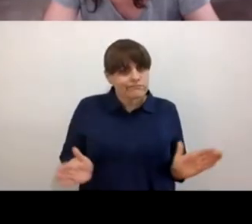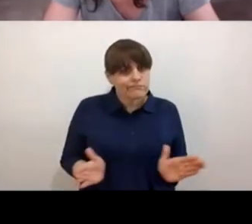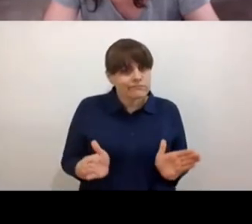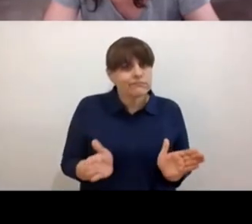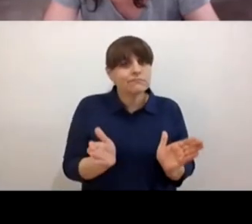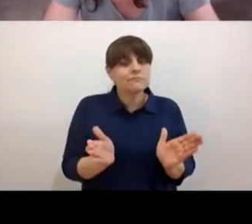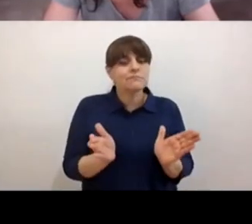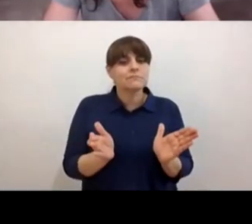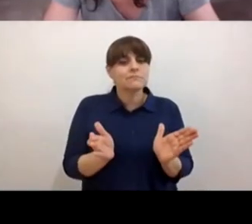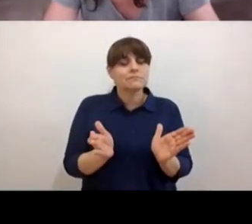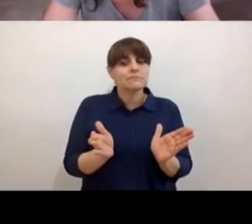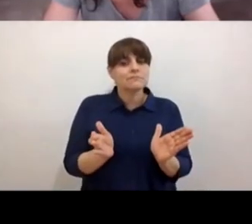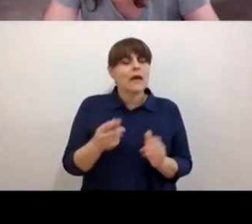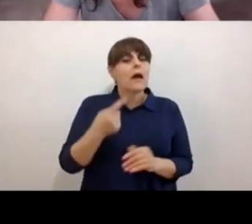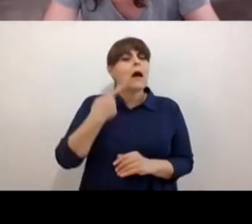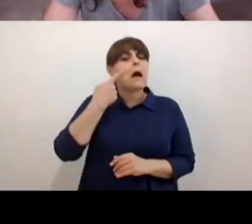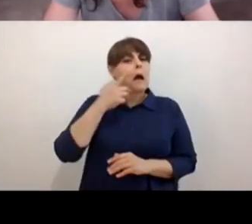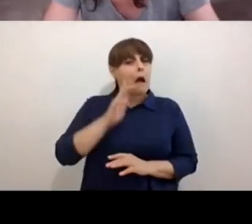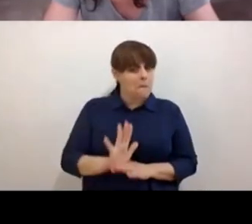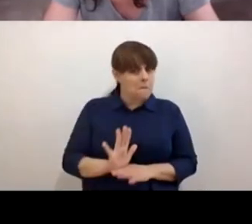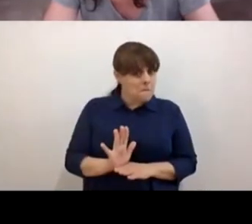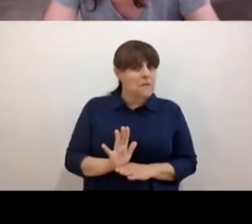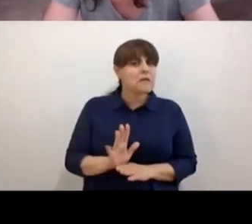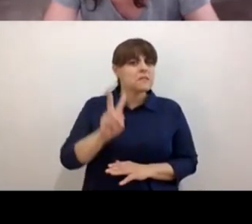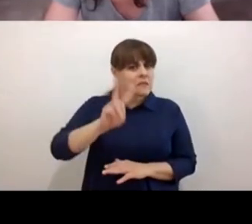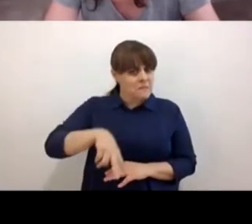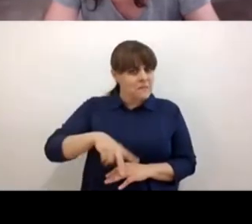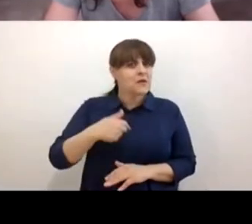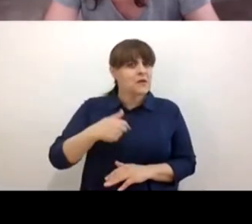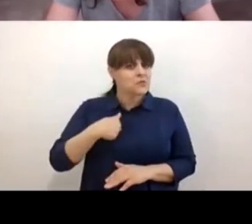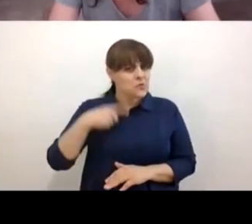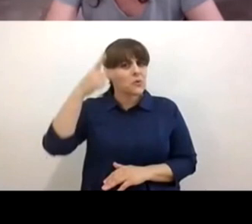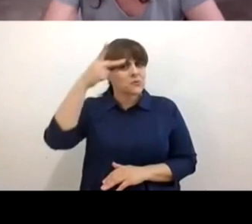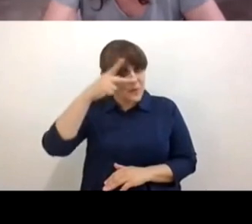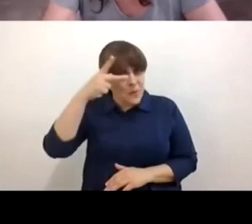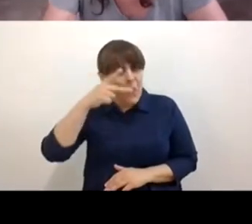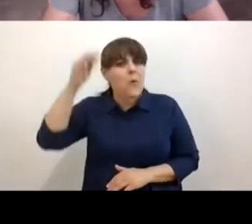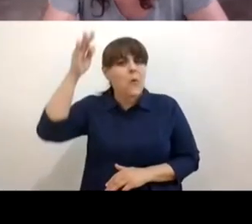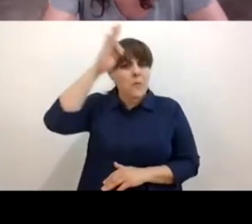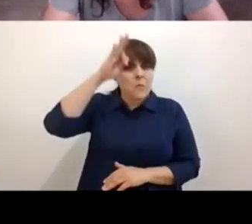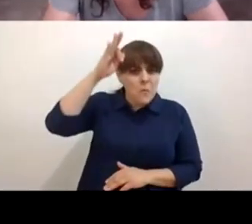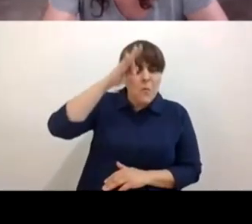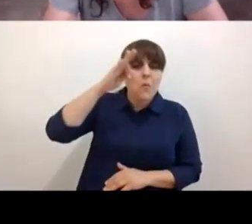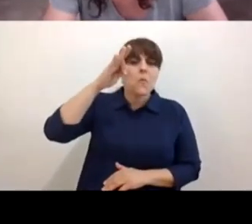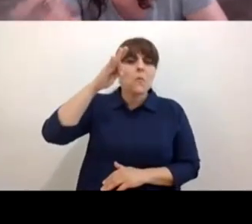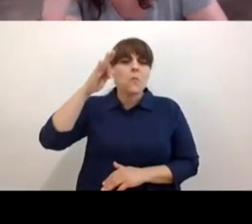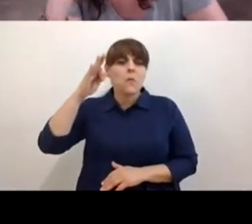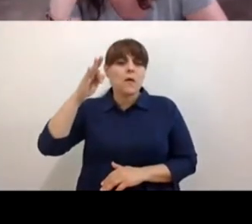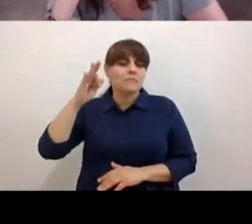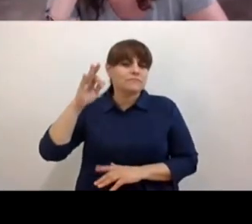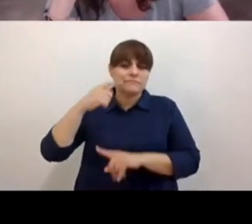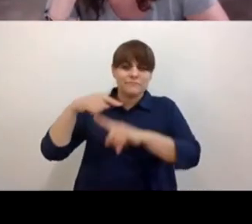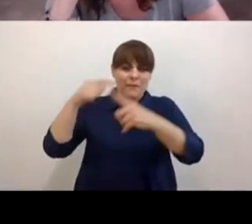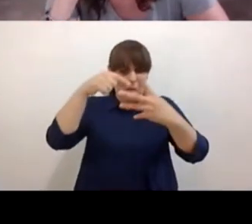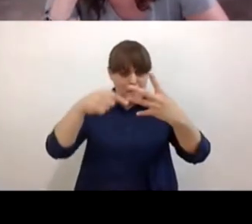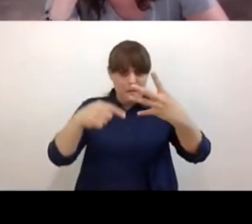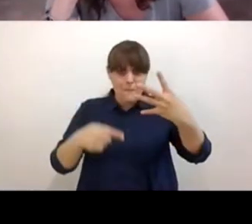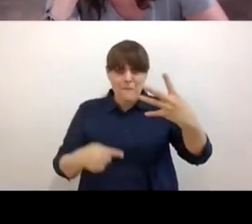realmente tan psicólogos y tan humanistas y tan filósofos y tan teólogos porque ya me salieron de todo acá